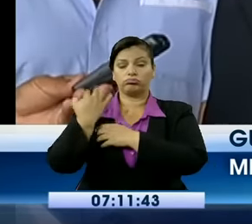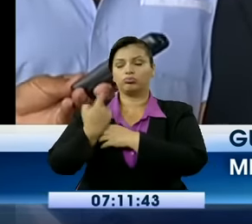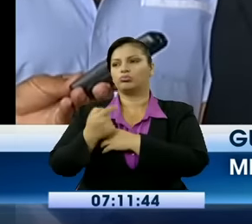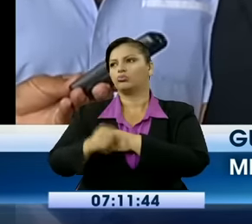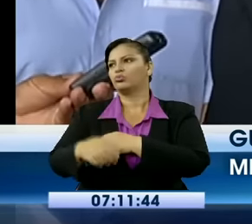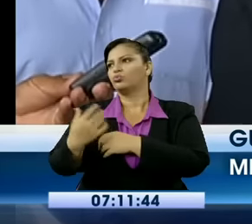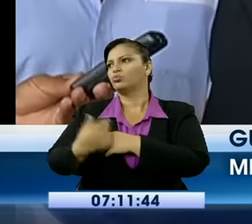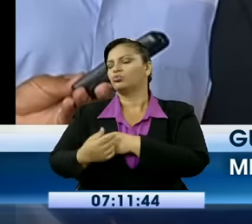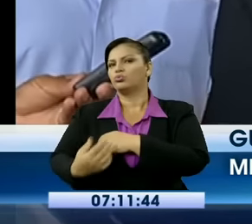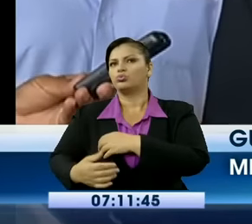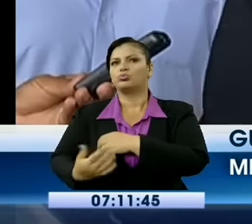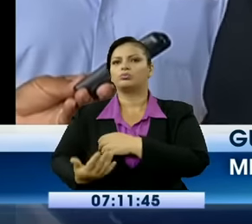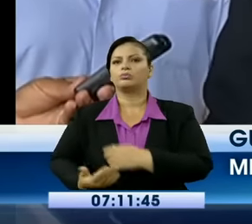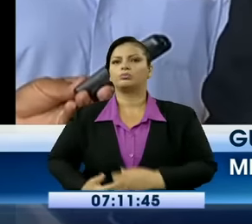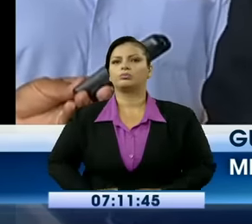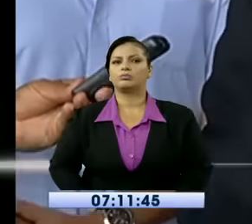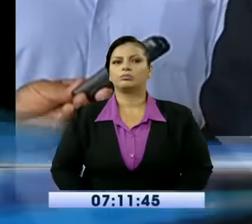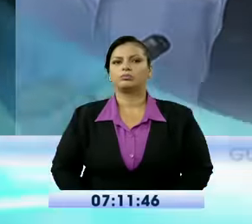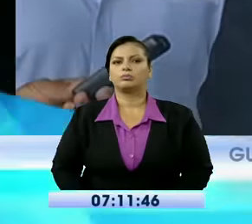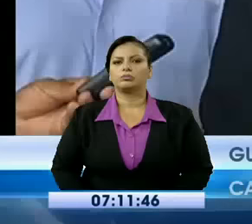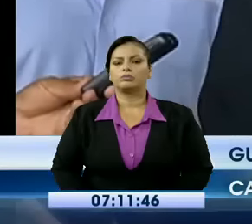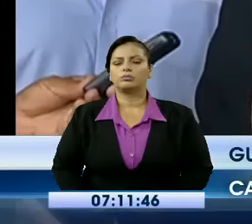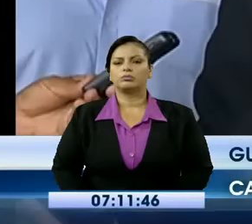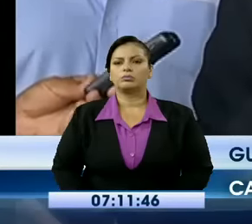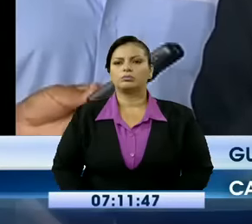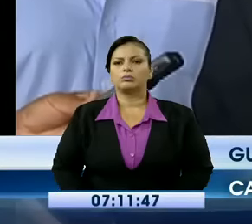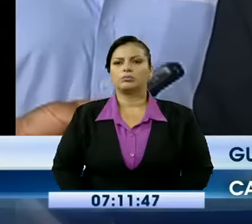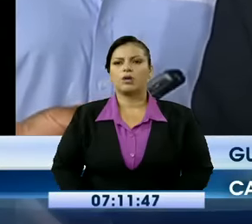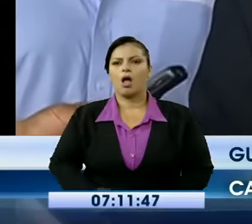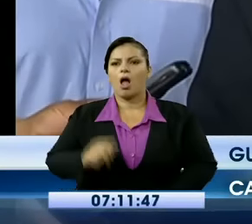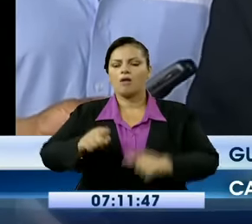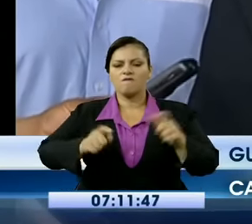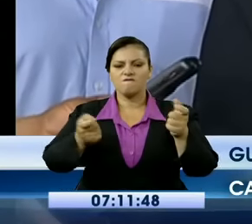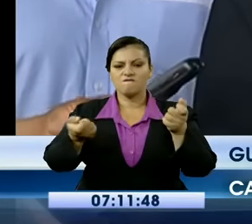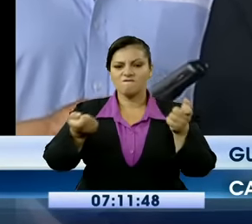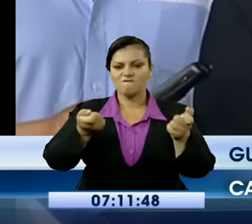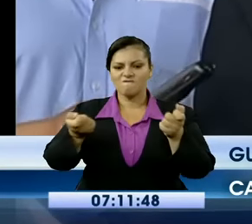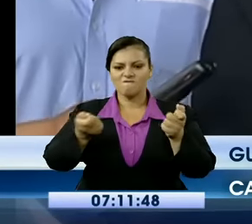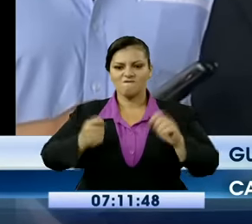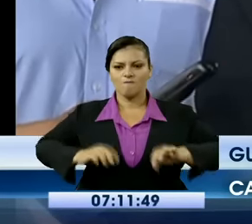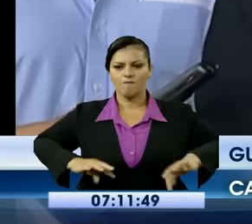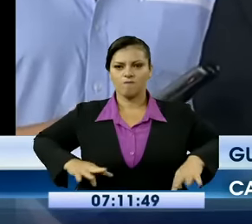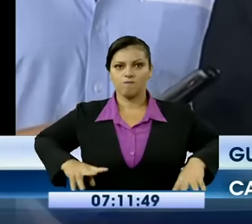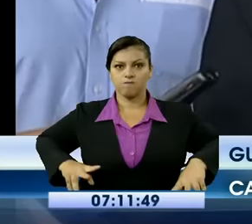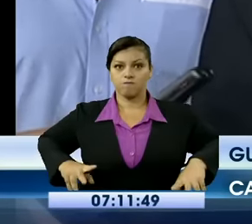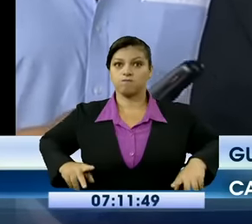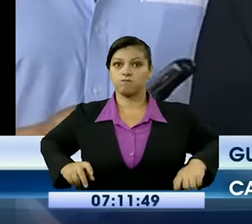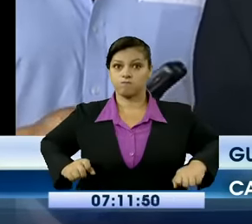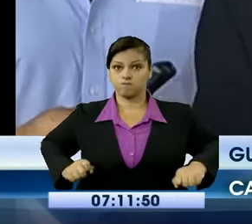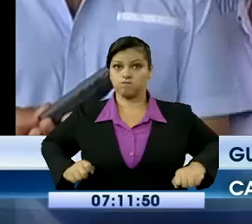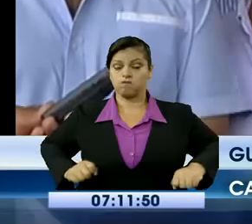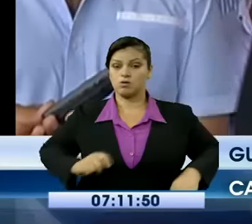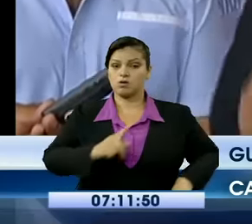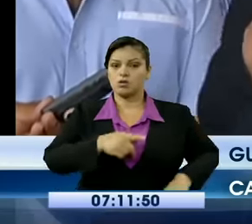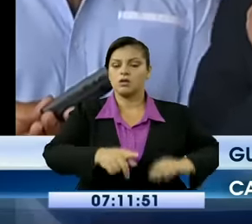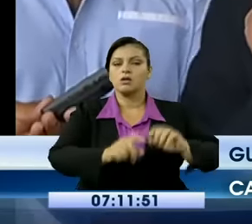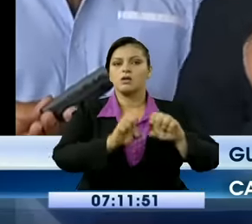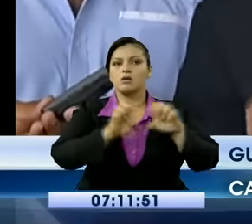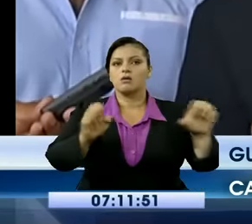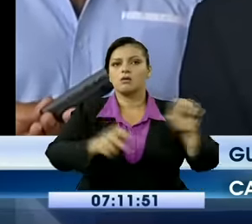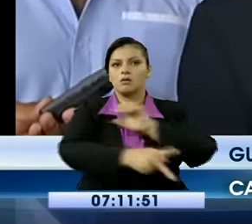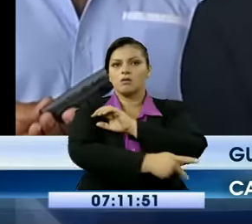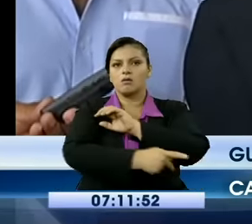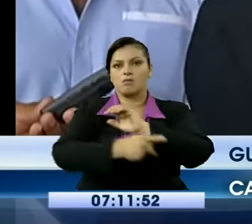fin. No solo que han administrado mal la bonanza petrolera, sino que